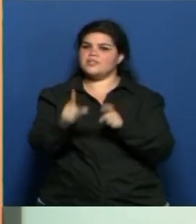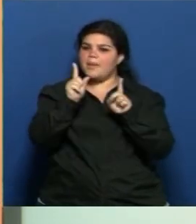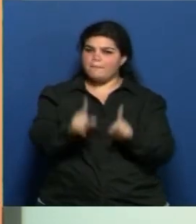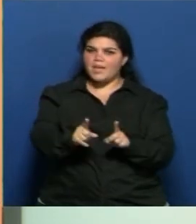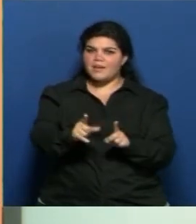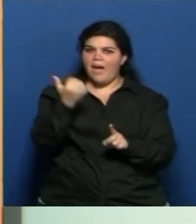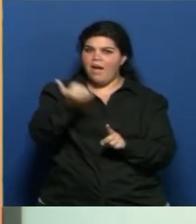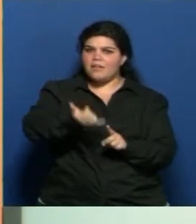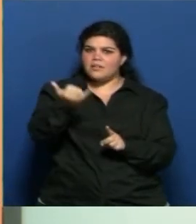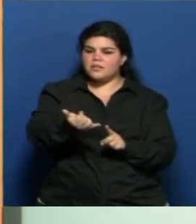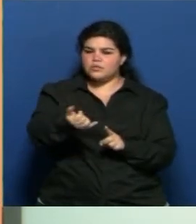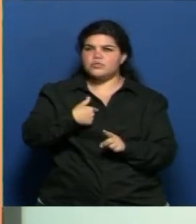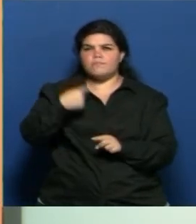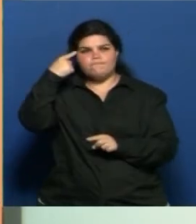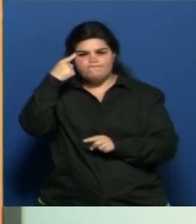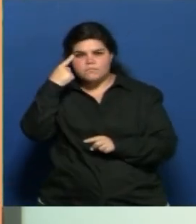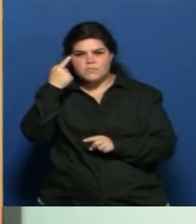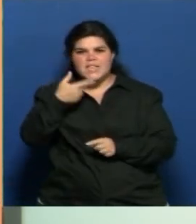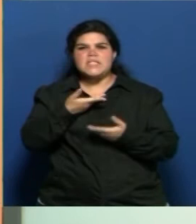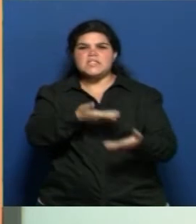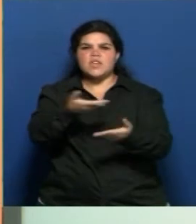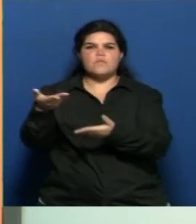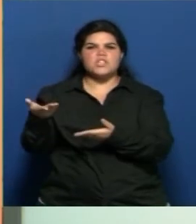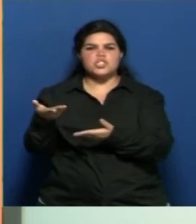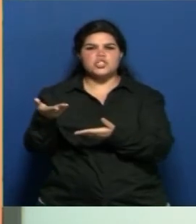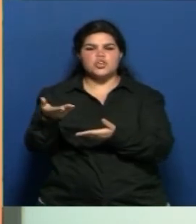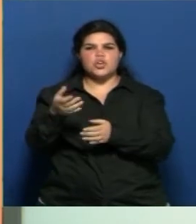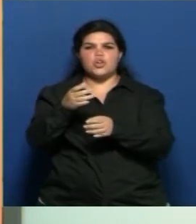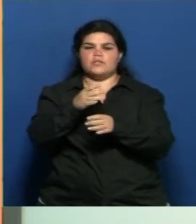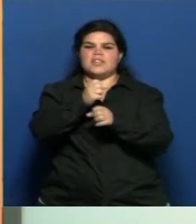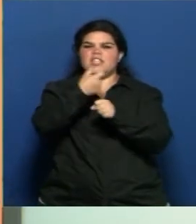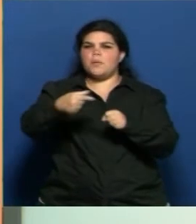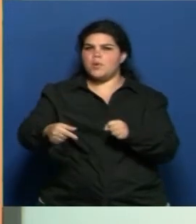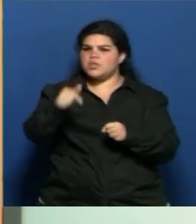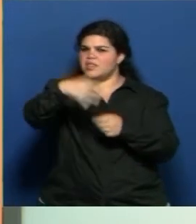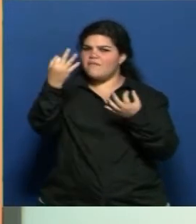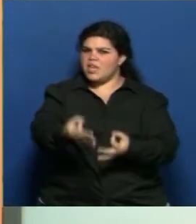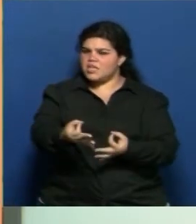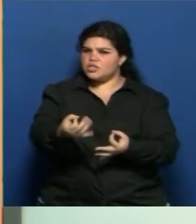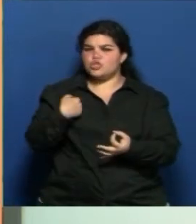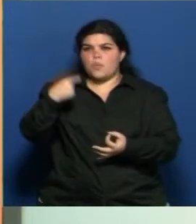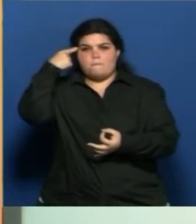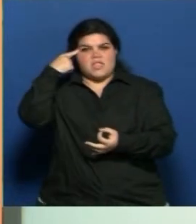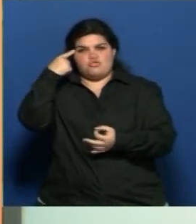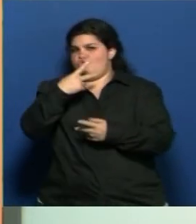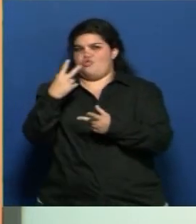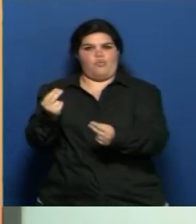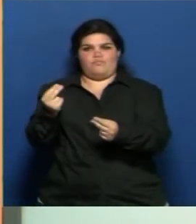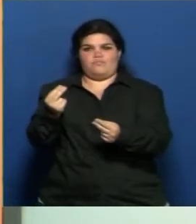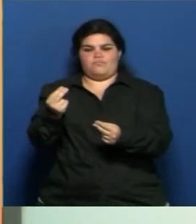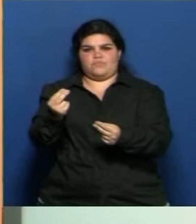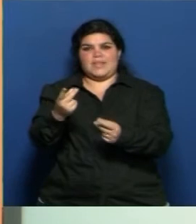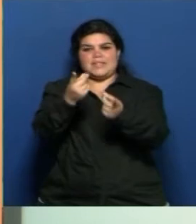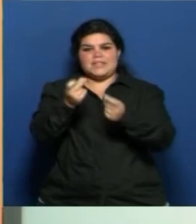¿hay que definir ese servicio al transporte? ¿Es lo adecuado en una zona muy próxima a la ciudad? Yo diría que no. Yo diría que hay que buscar una